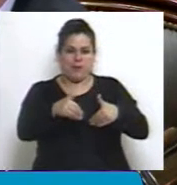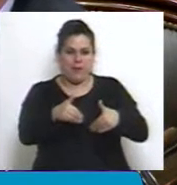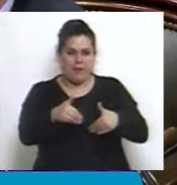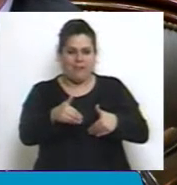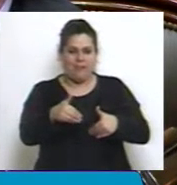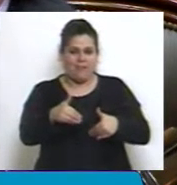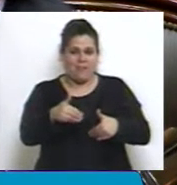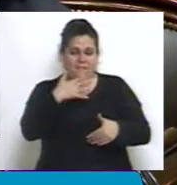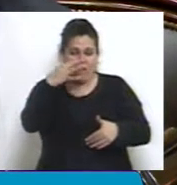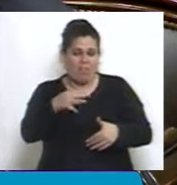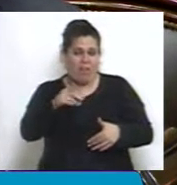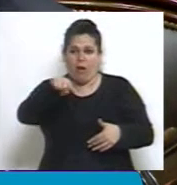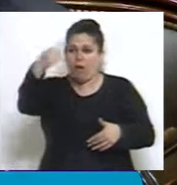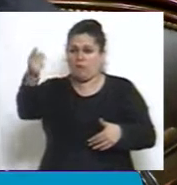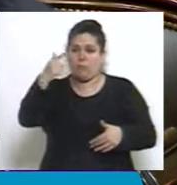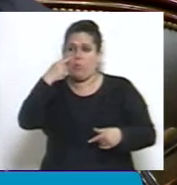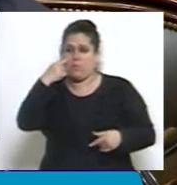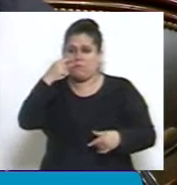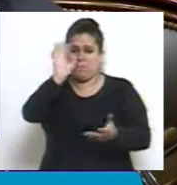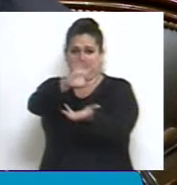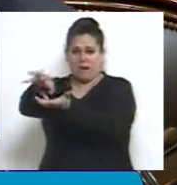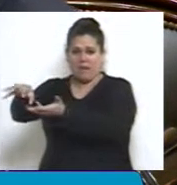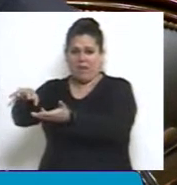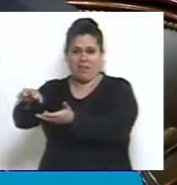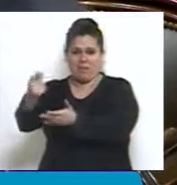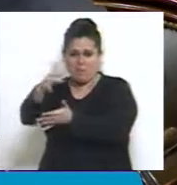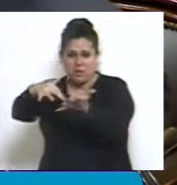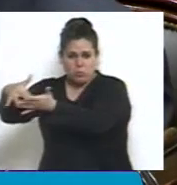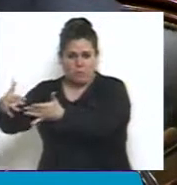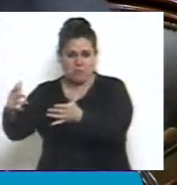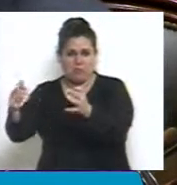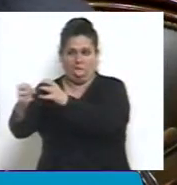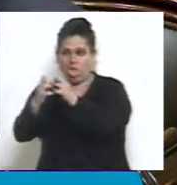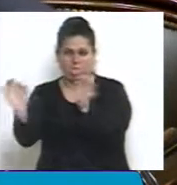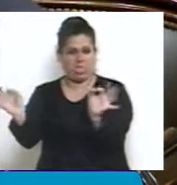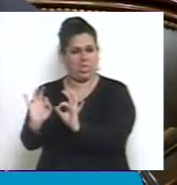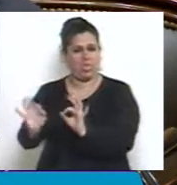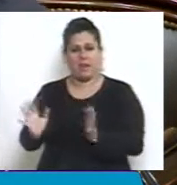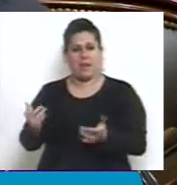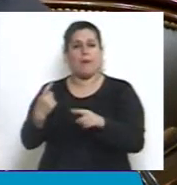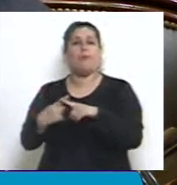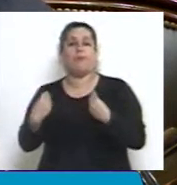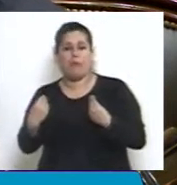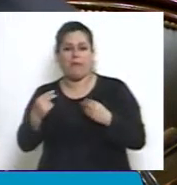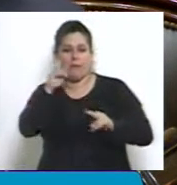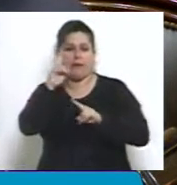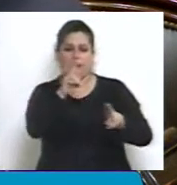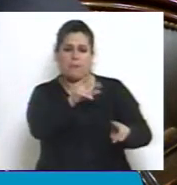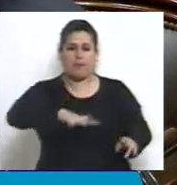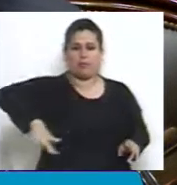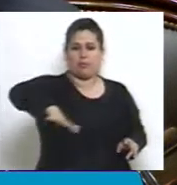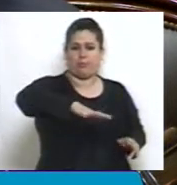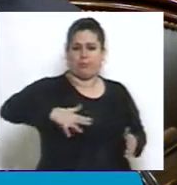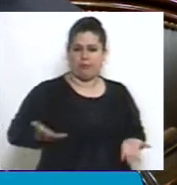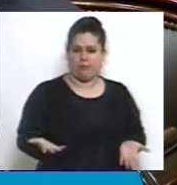los consejos deliberantes de cualquier municipio se están tratando presupuestos, hace al respeto mínimo de la soberanía